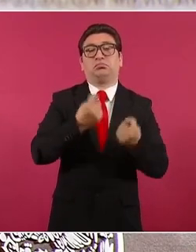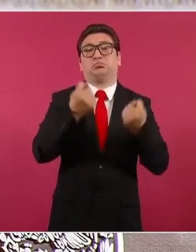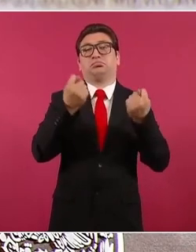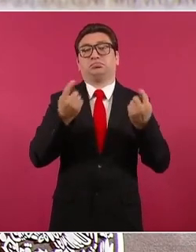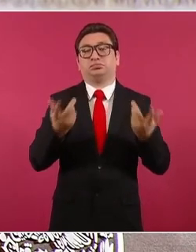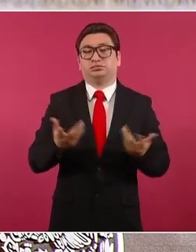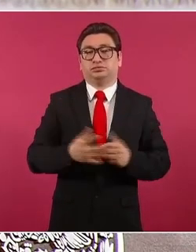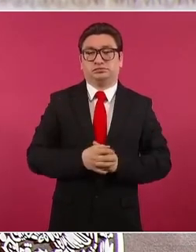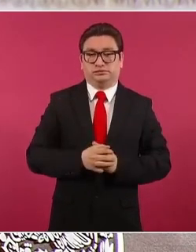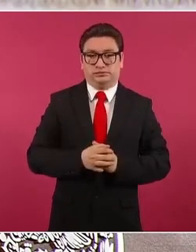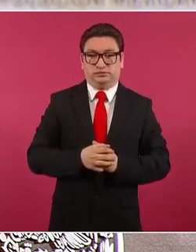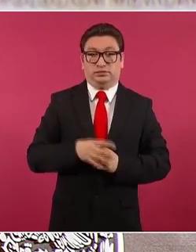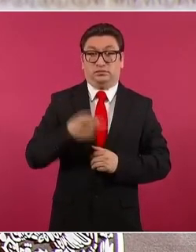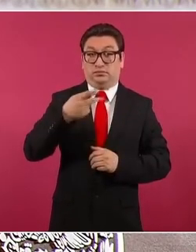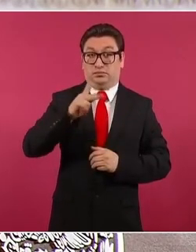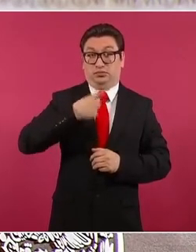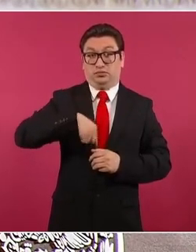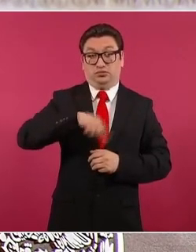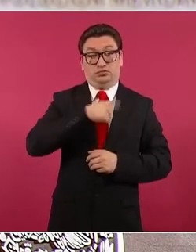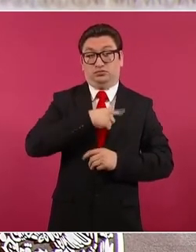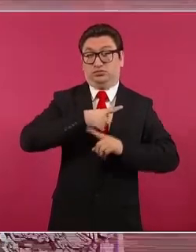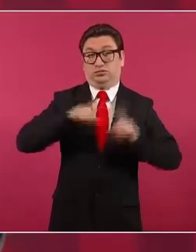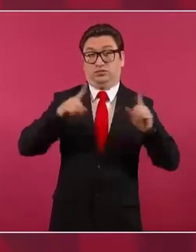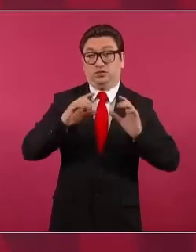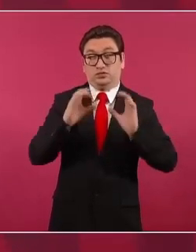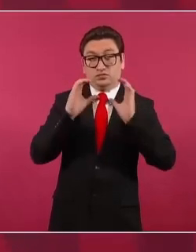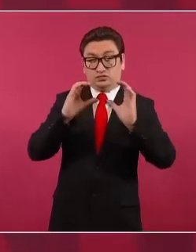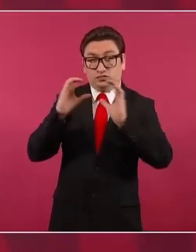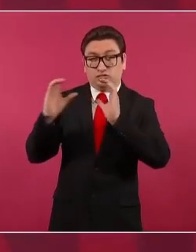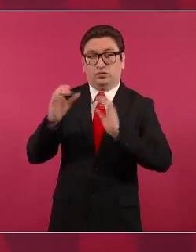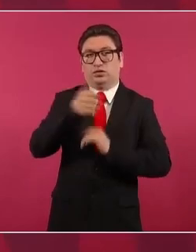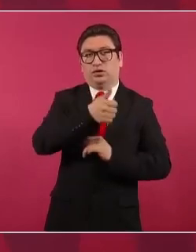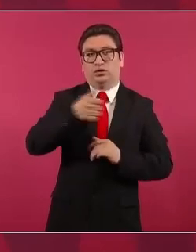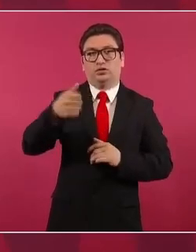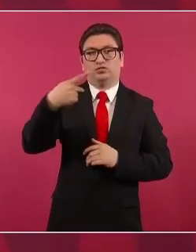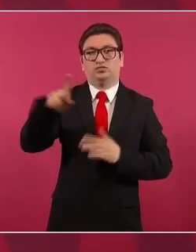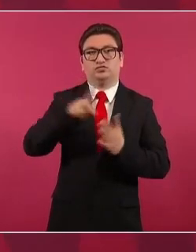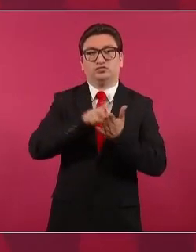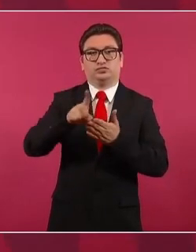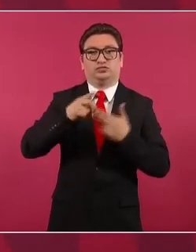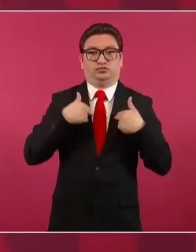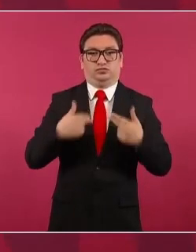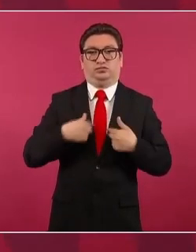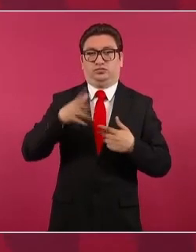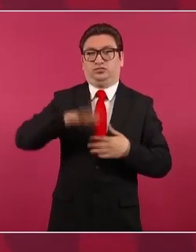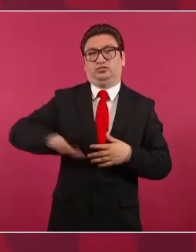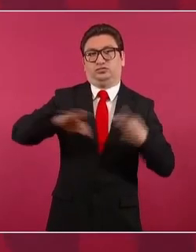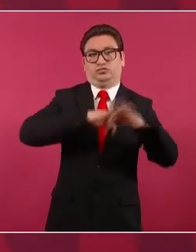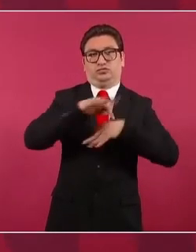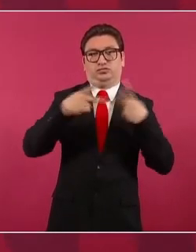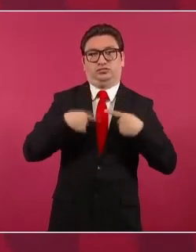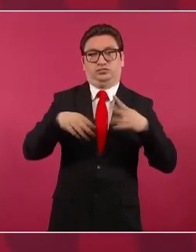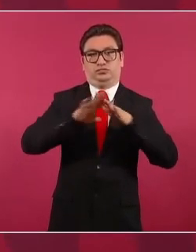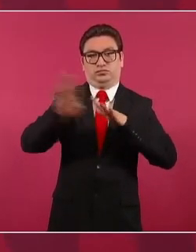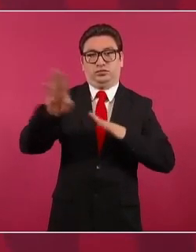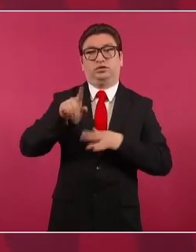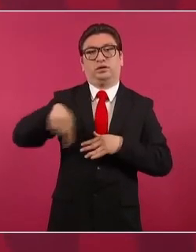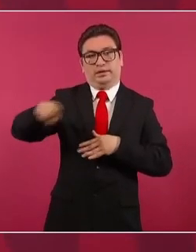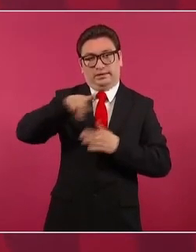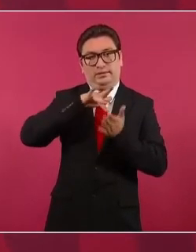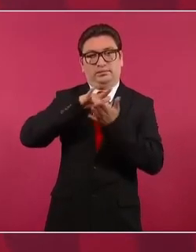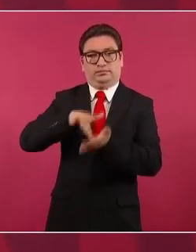pero nosotros tenemos que cuidar los derechos humanos de los migrantes, apoyarlos